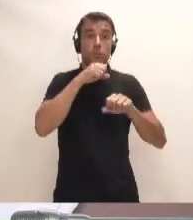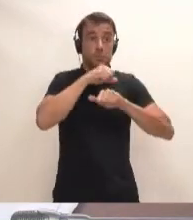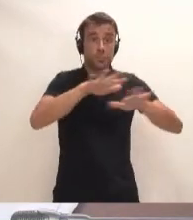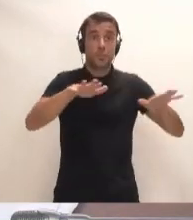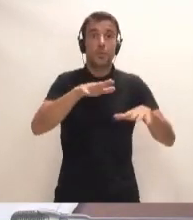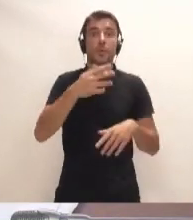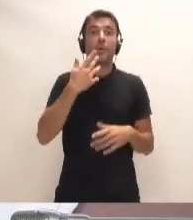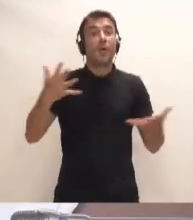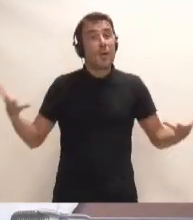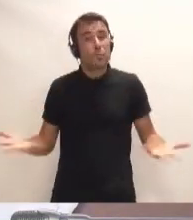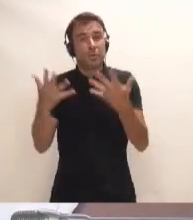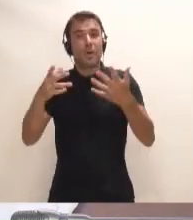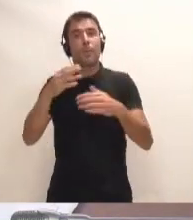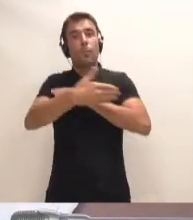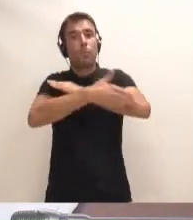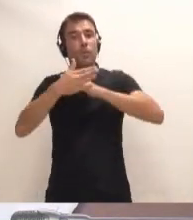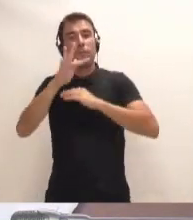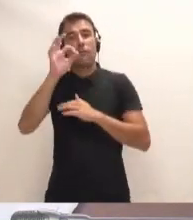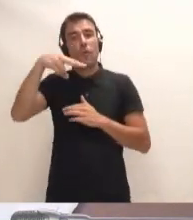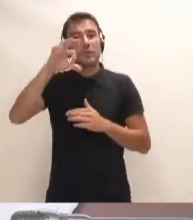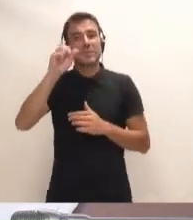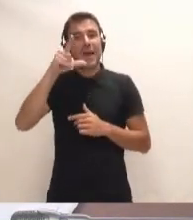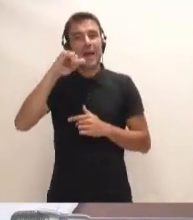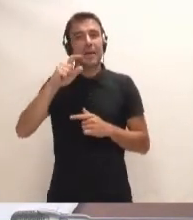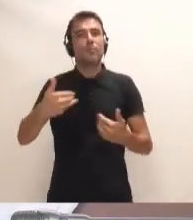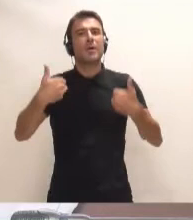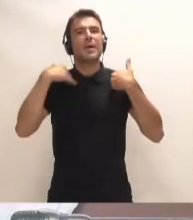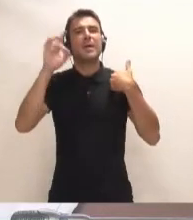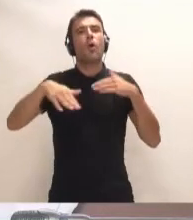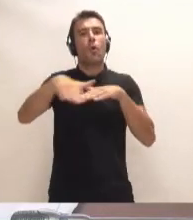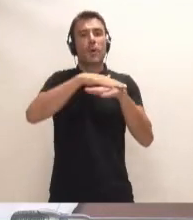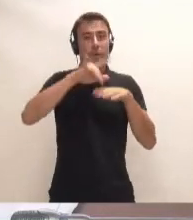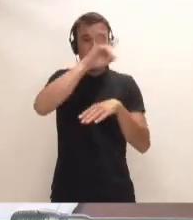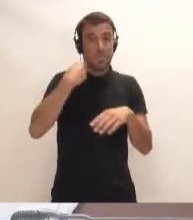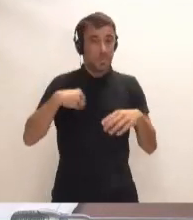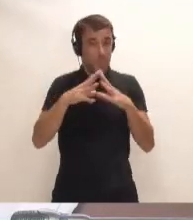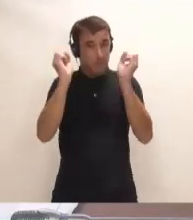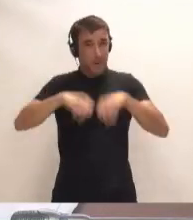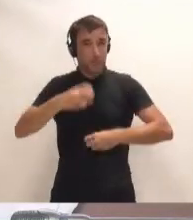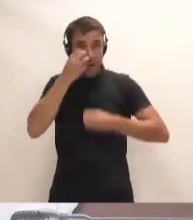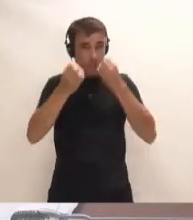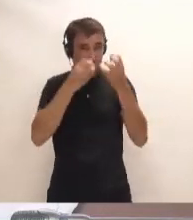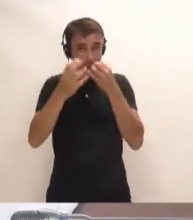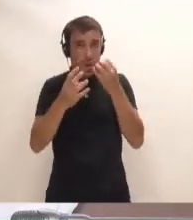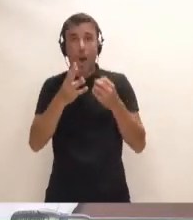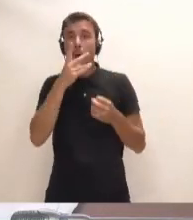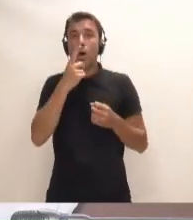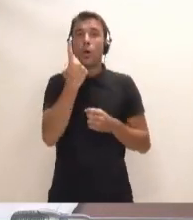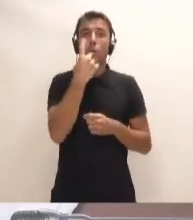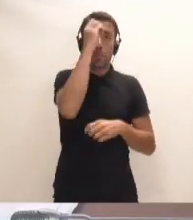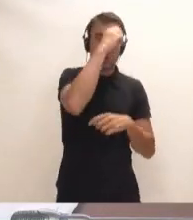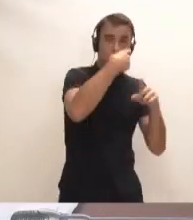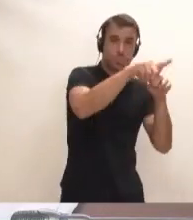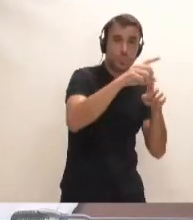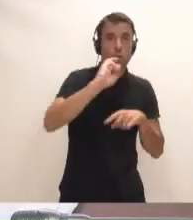impulsar el puerto de Fonsalía es cosa de este Gobierno de Canarias. Es el Pacto de las Flores que ahora van unos por un lado y otros por